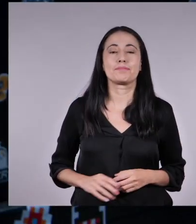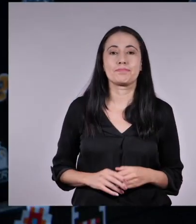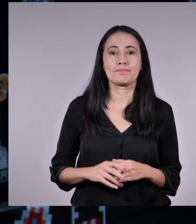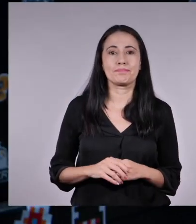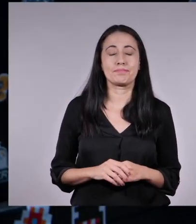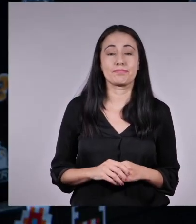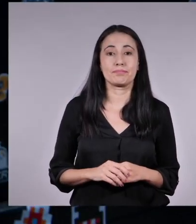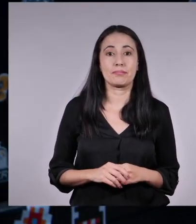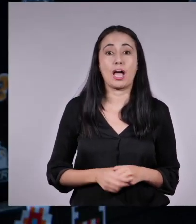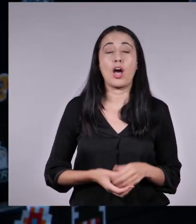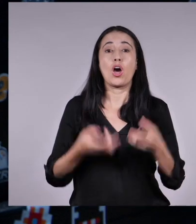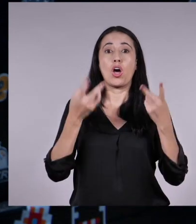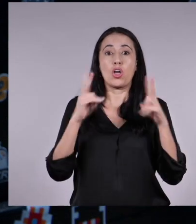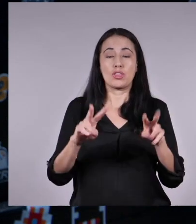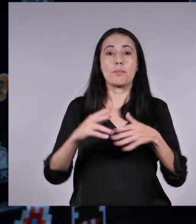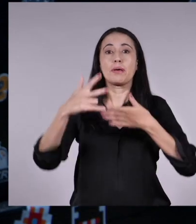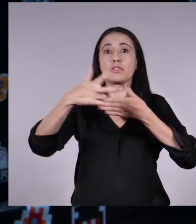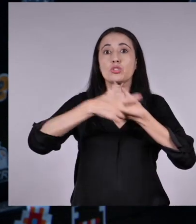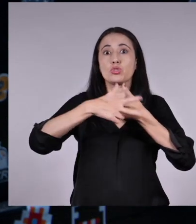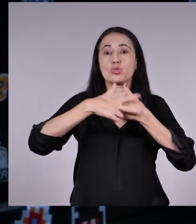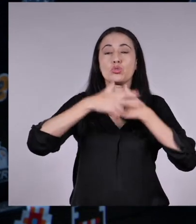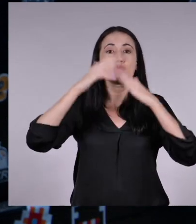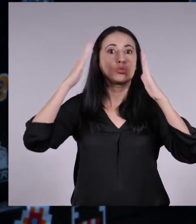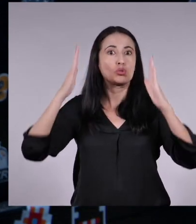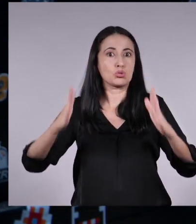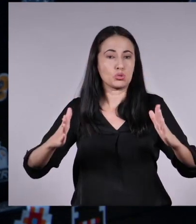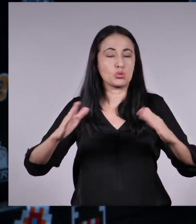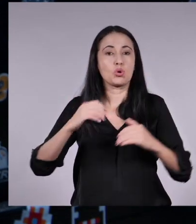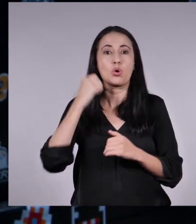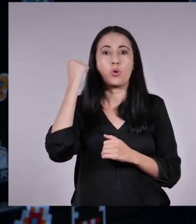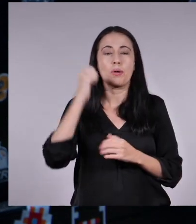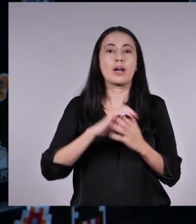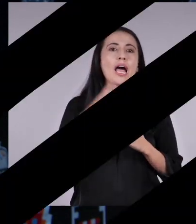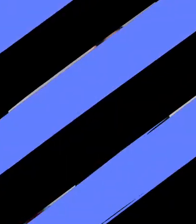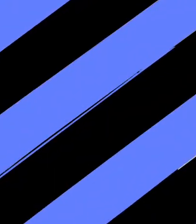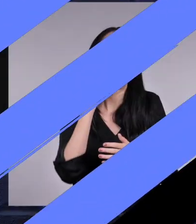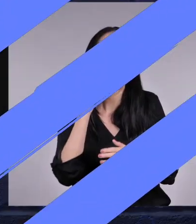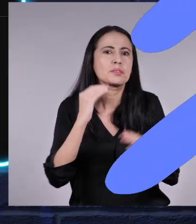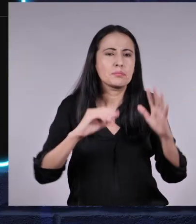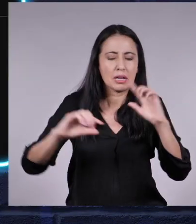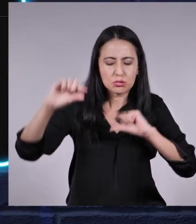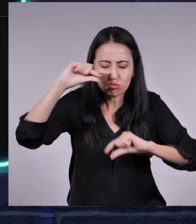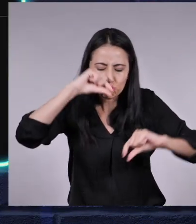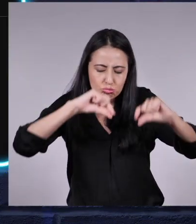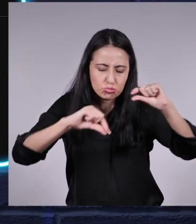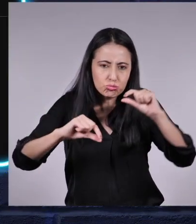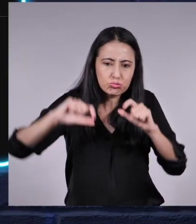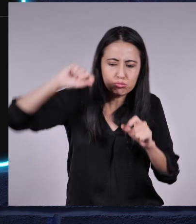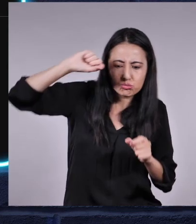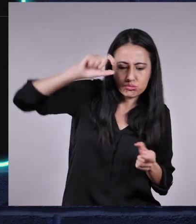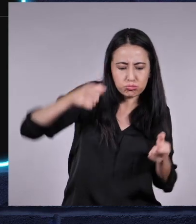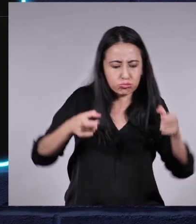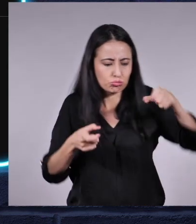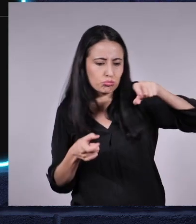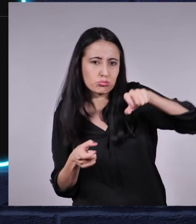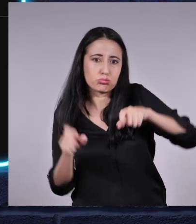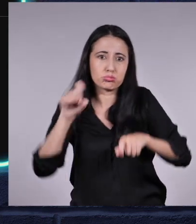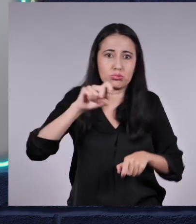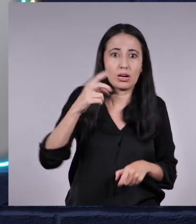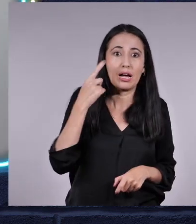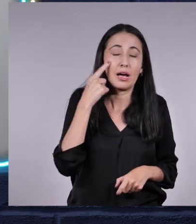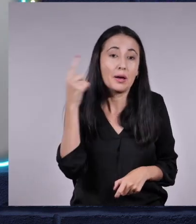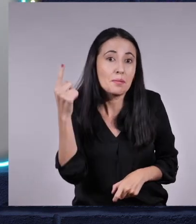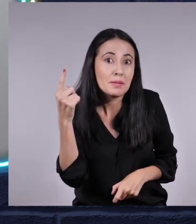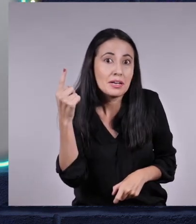También, uno de mis youtubers favoritos de ciencia y experimentos bacanes es Veritasium. Hasta hace